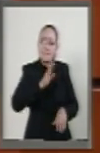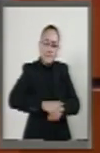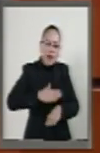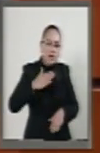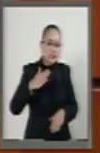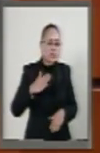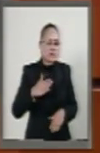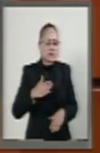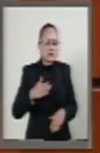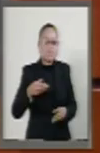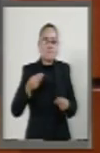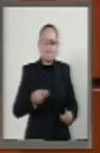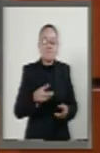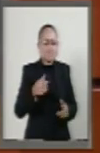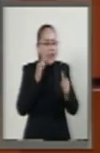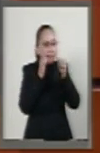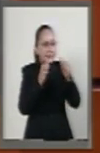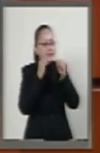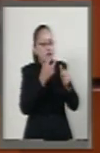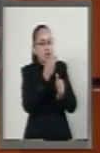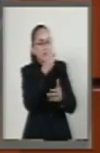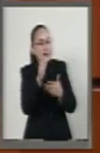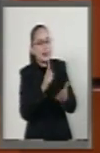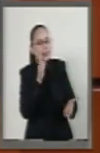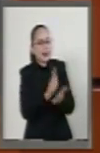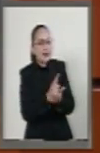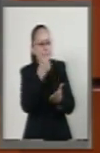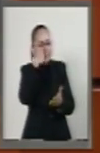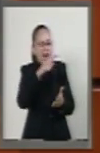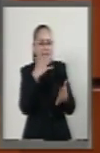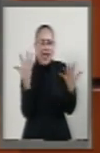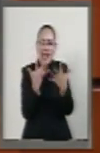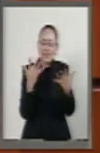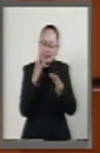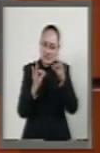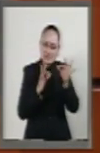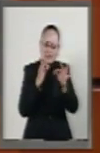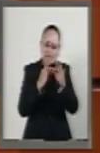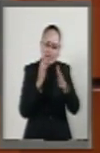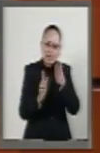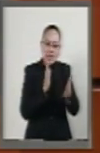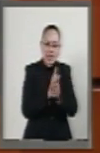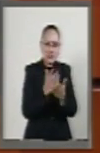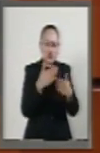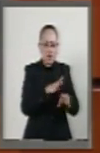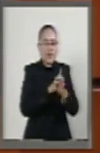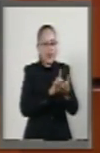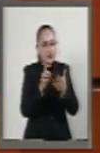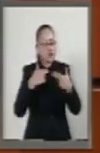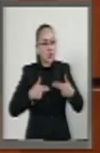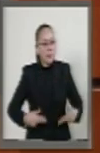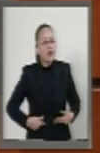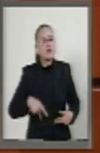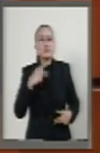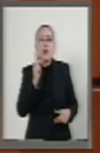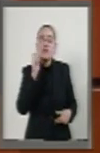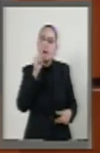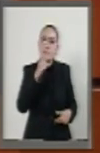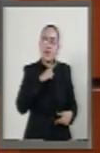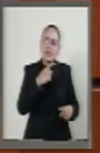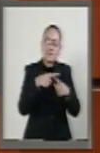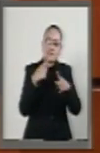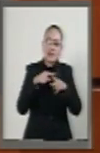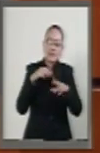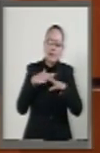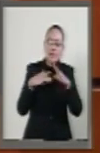seguimiento a una ley y cumplir esta ley de derechos humanos, pero también encontrar con las herramientas necesarias